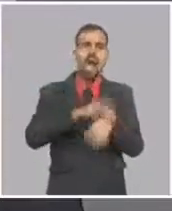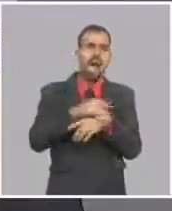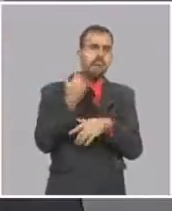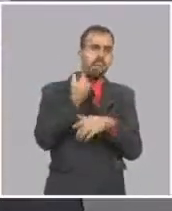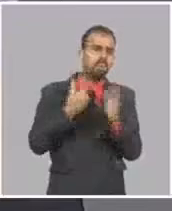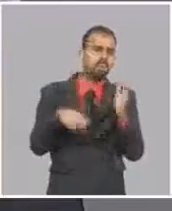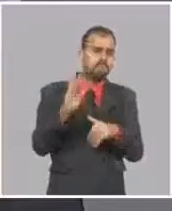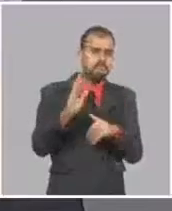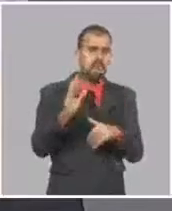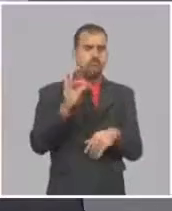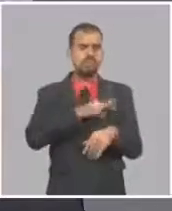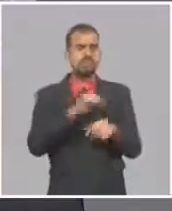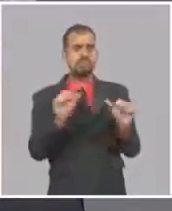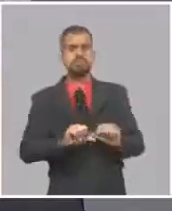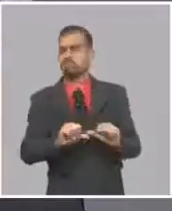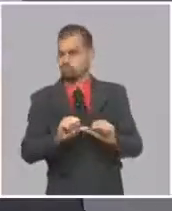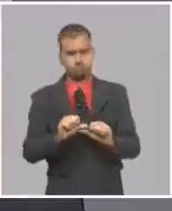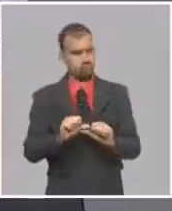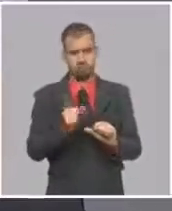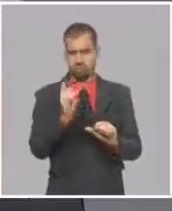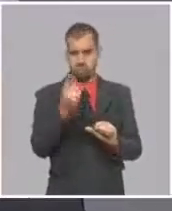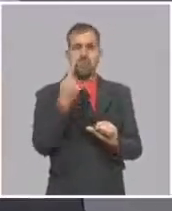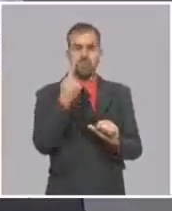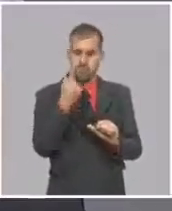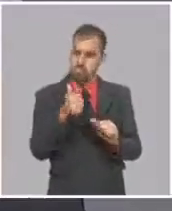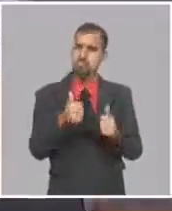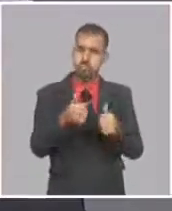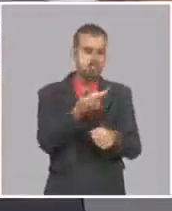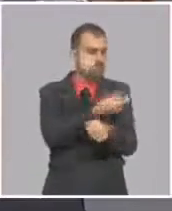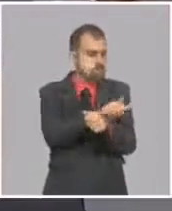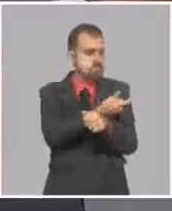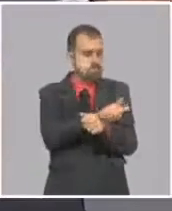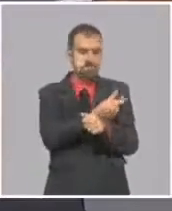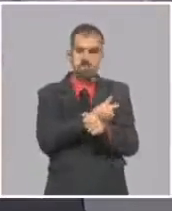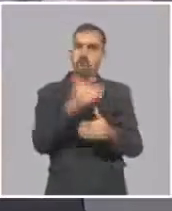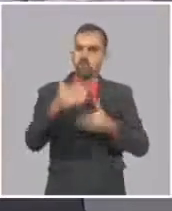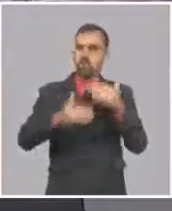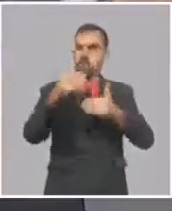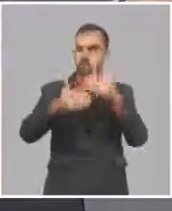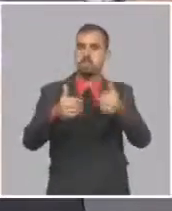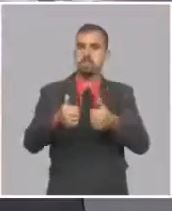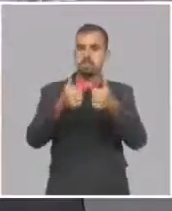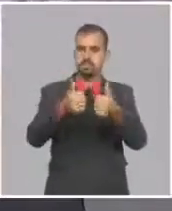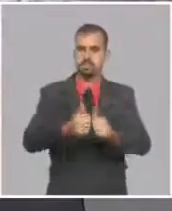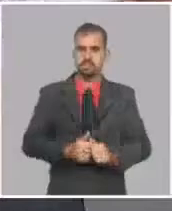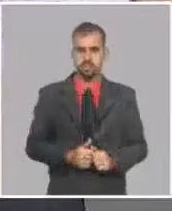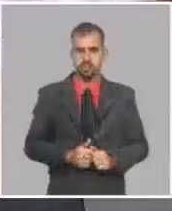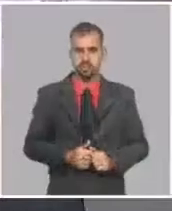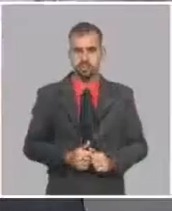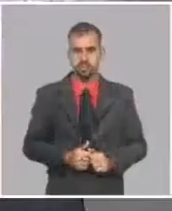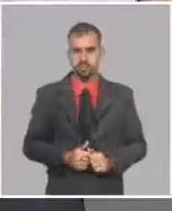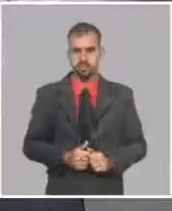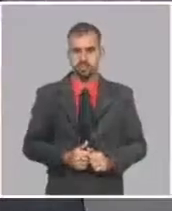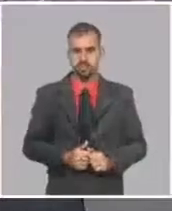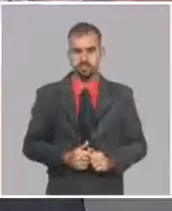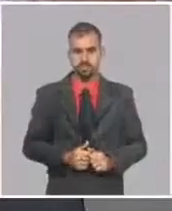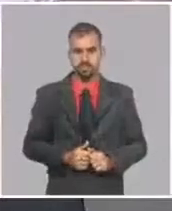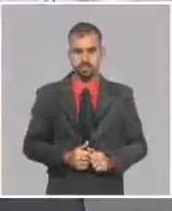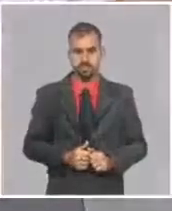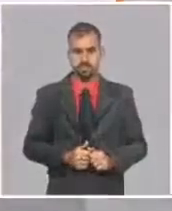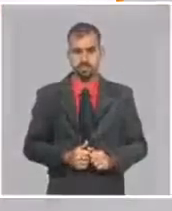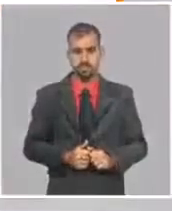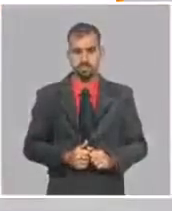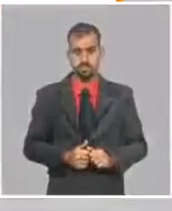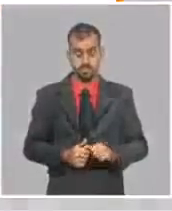y realmente con las cinco, con los cinco fórmulas